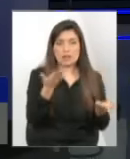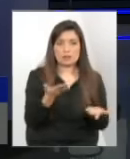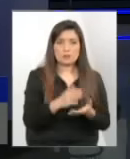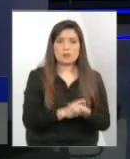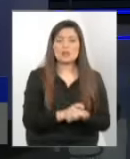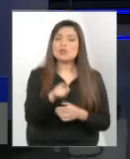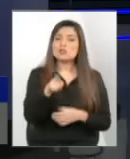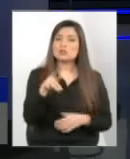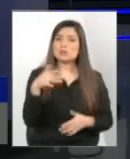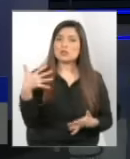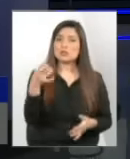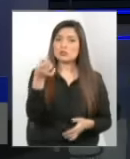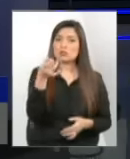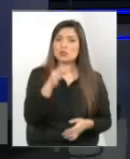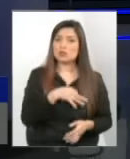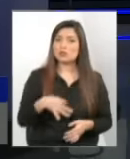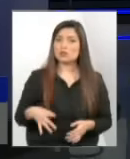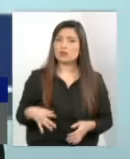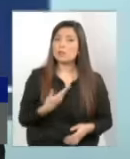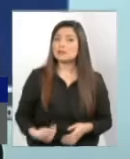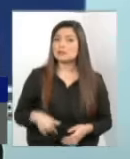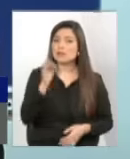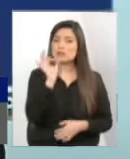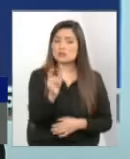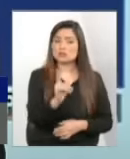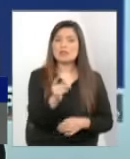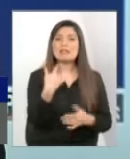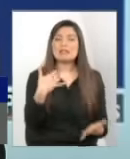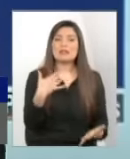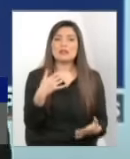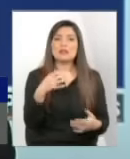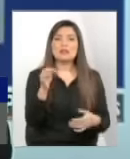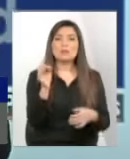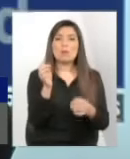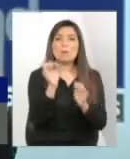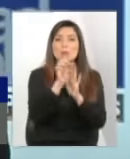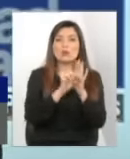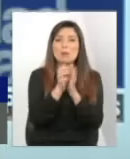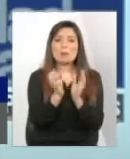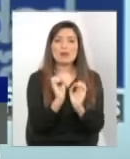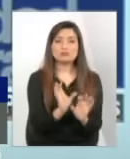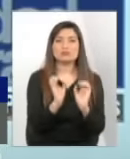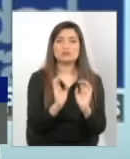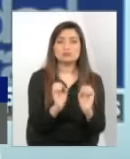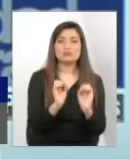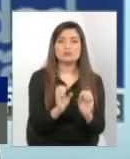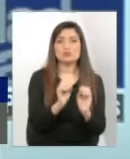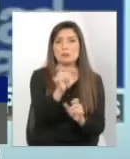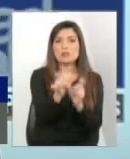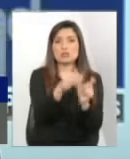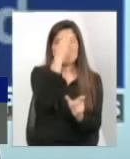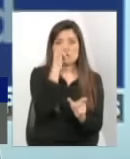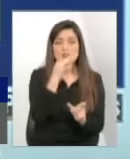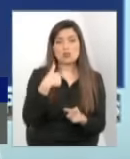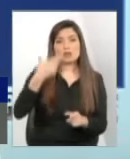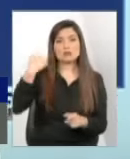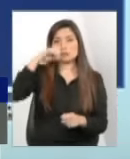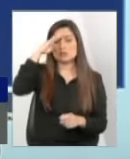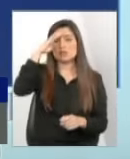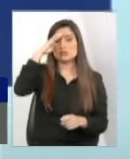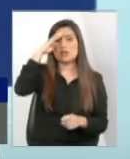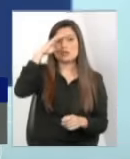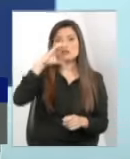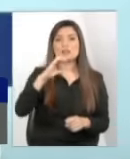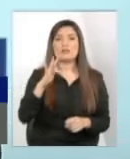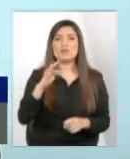la presidenta, diseñar un sistema para hoy día capacitar a los funcionarios. En el sur tenemos una experiencia en el Centro de Formación Técnica de Trabajo que se